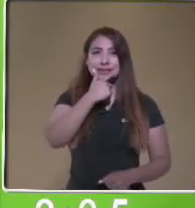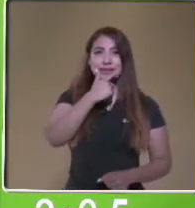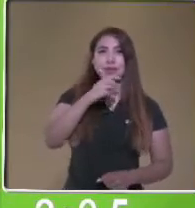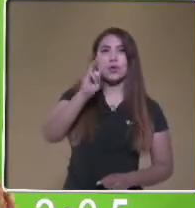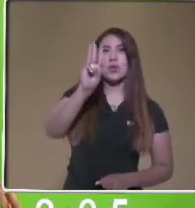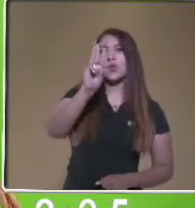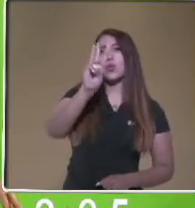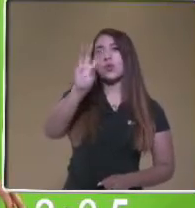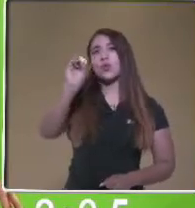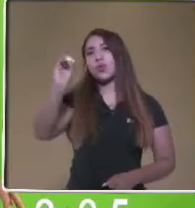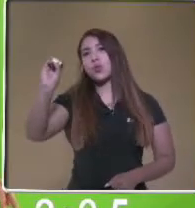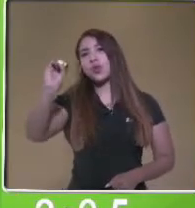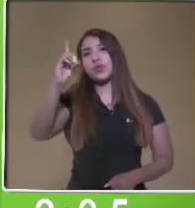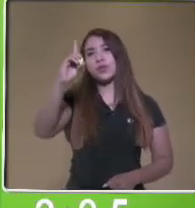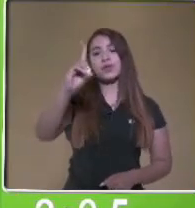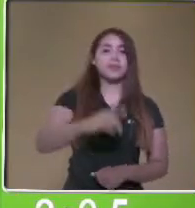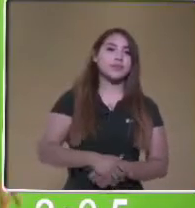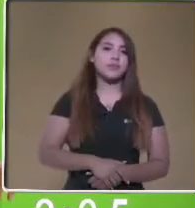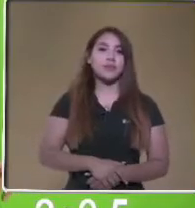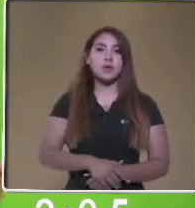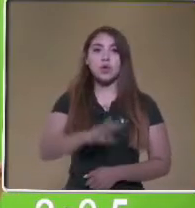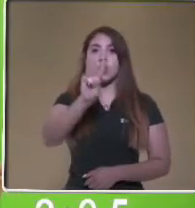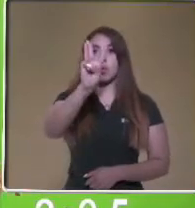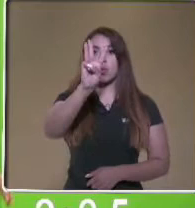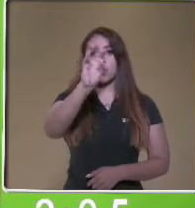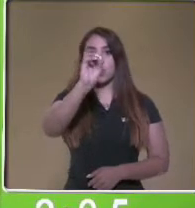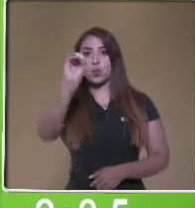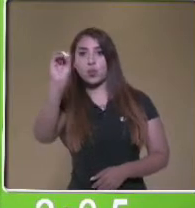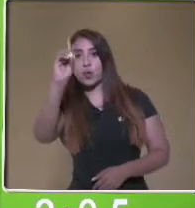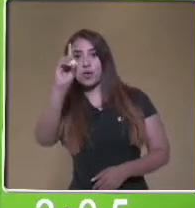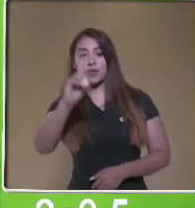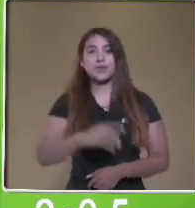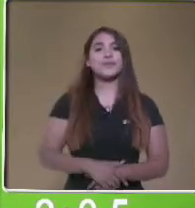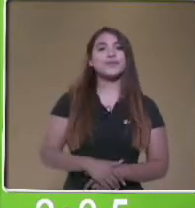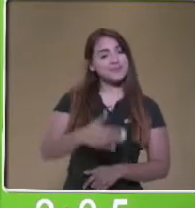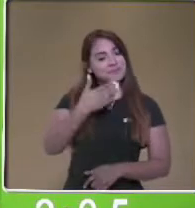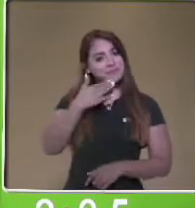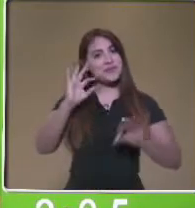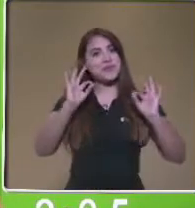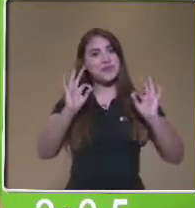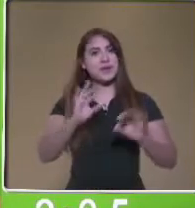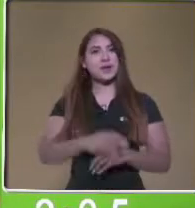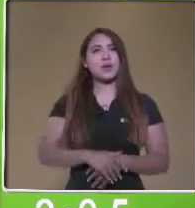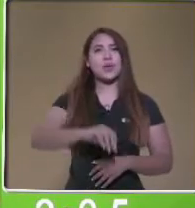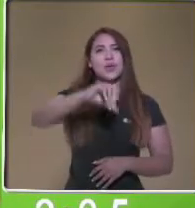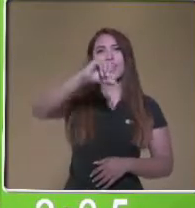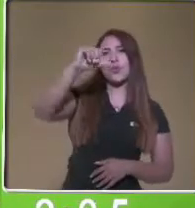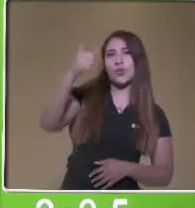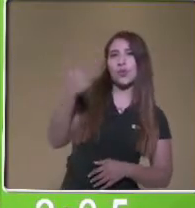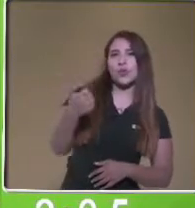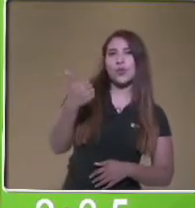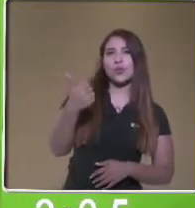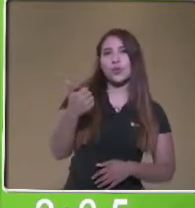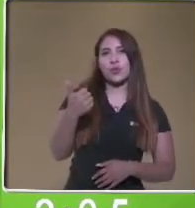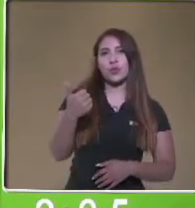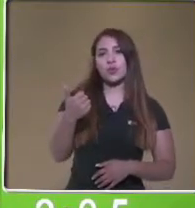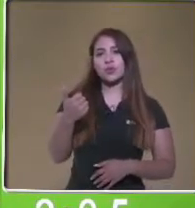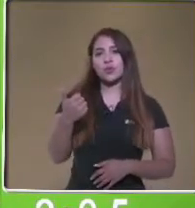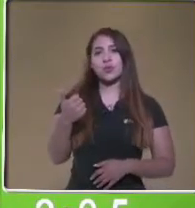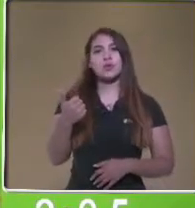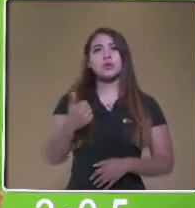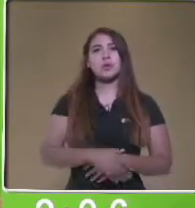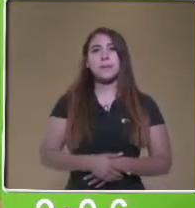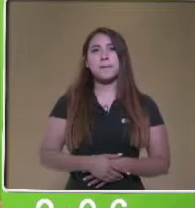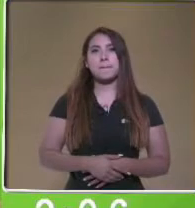Todo mundo repita después de mí. Wood. Muy bien. El siguiente recurso natural que tenemos